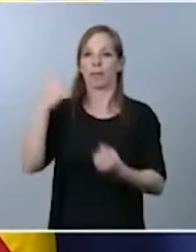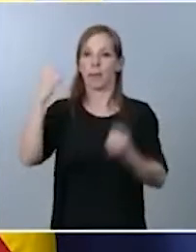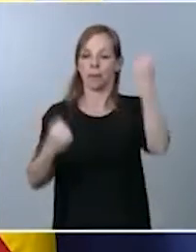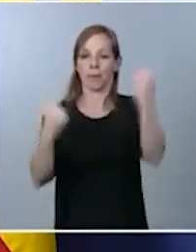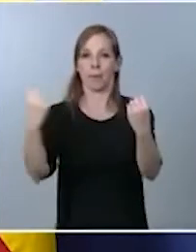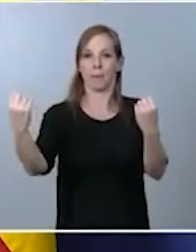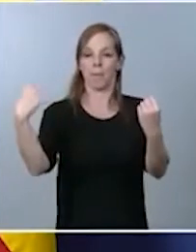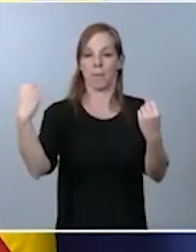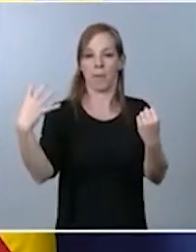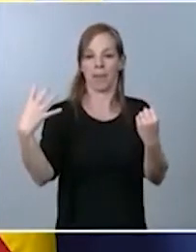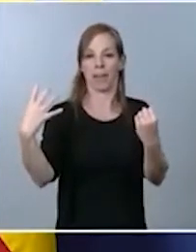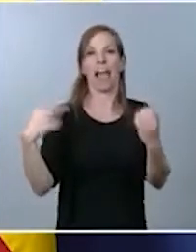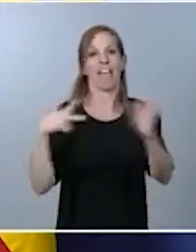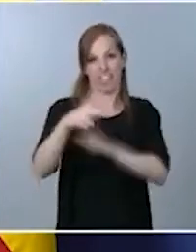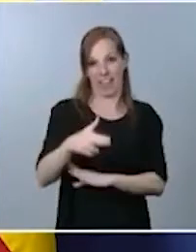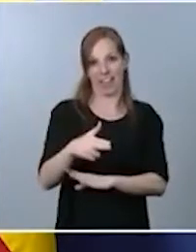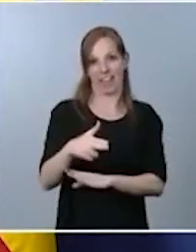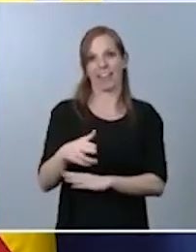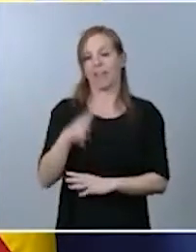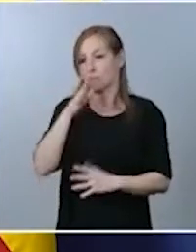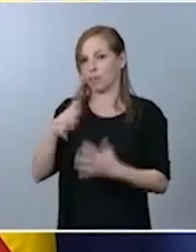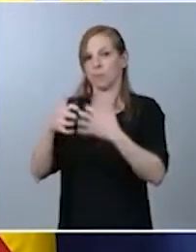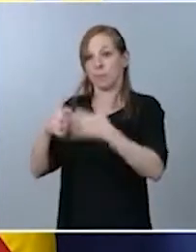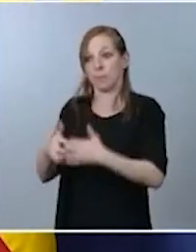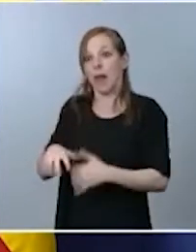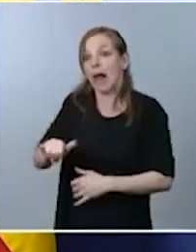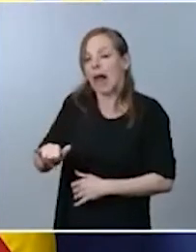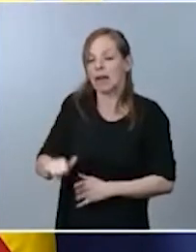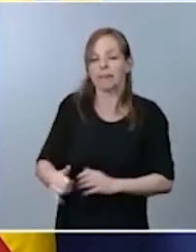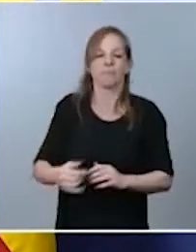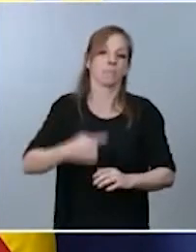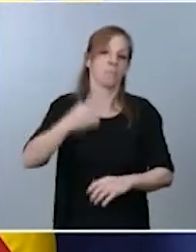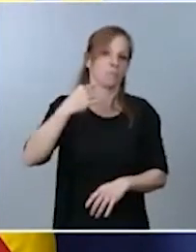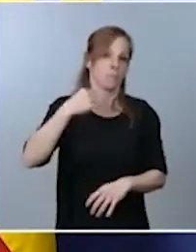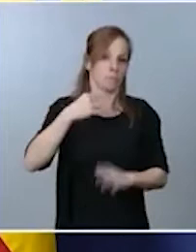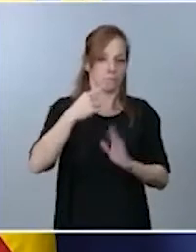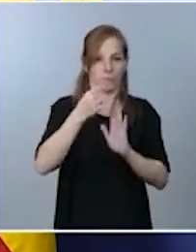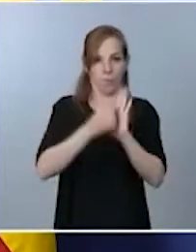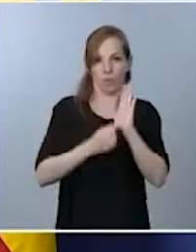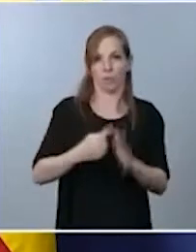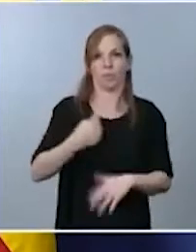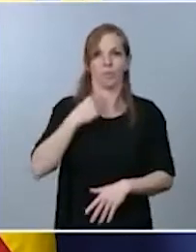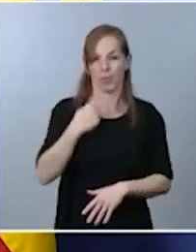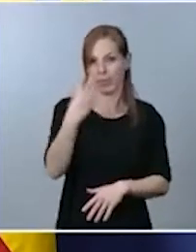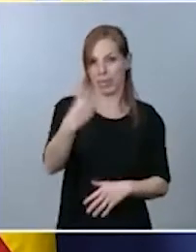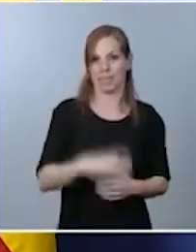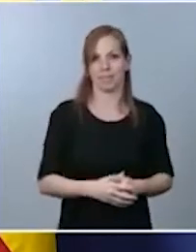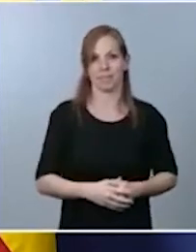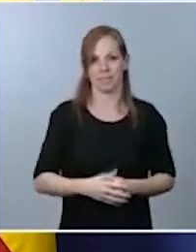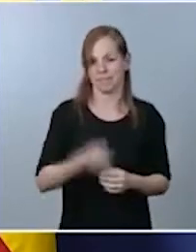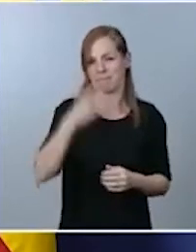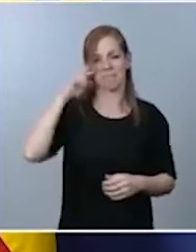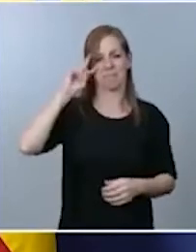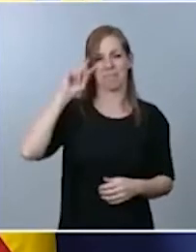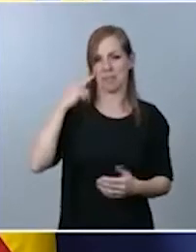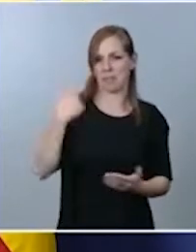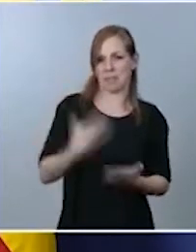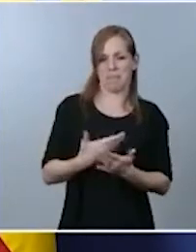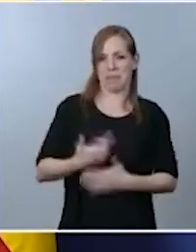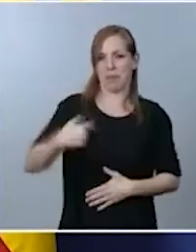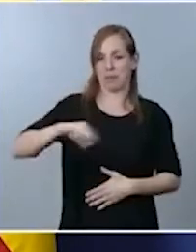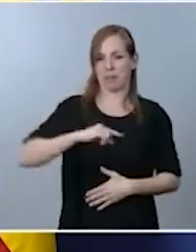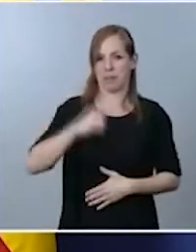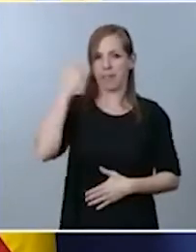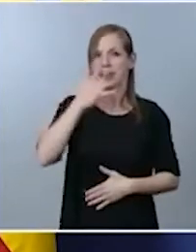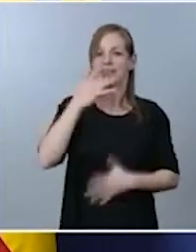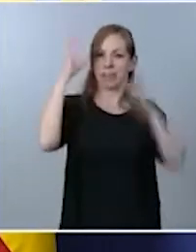y en ese sentido elevar la velocidad. La experiencia nos han demostrado que ante un control de la Guardia